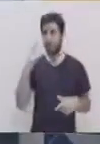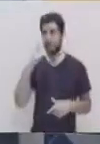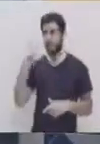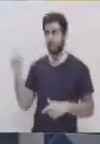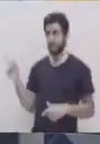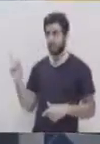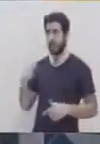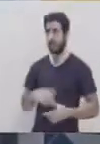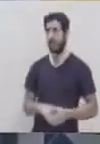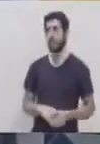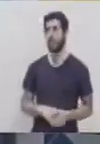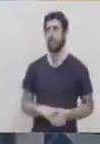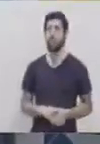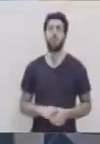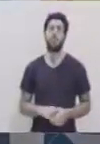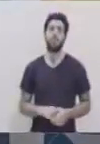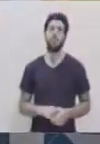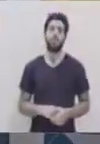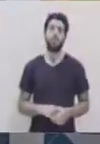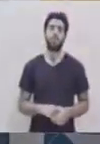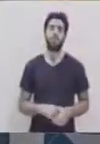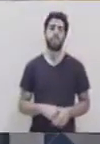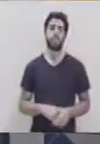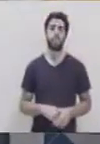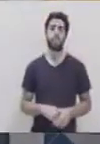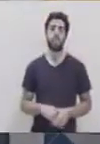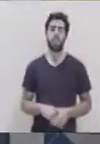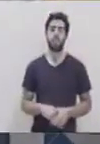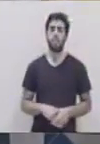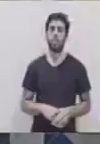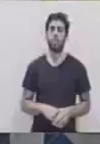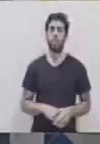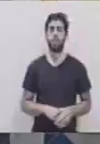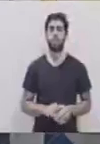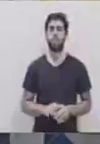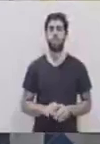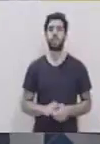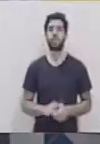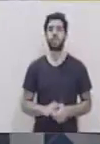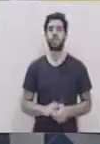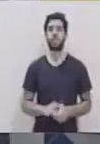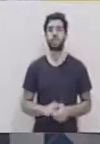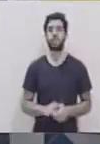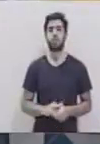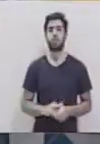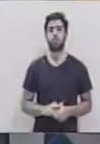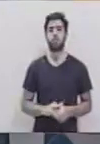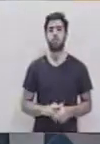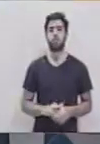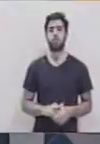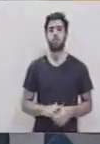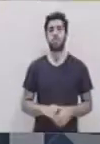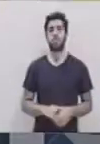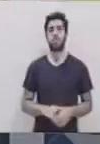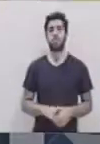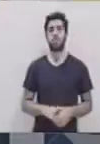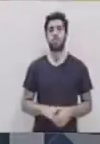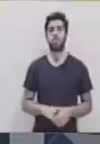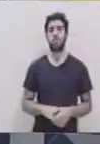colocarlo en nuestra argolla. Y en dirección contraria. En dirección contraria, así es.